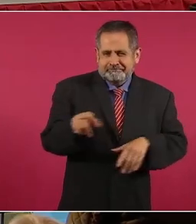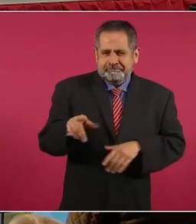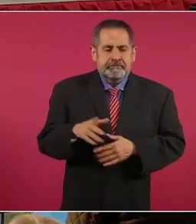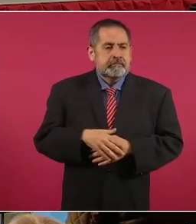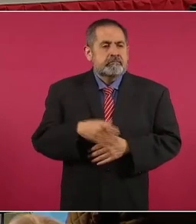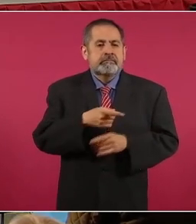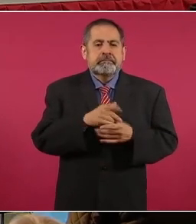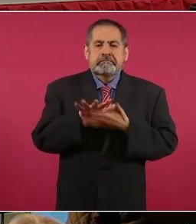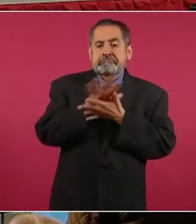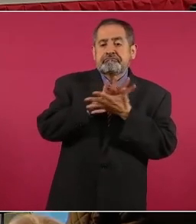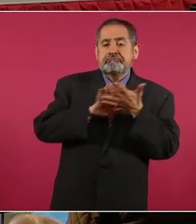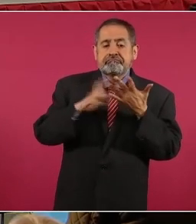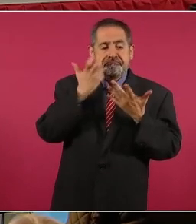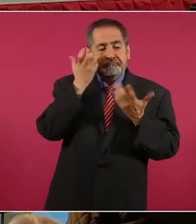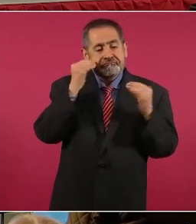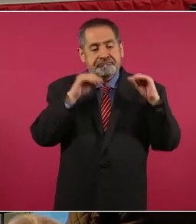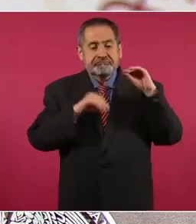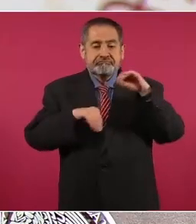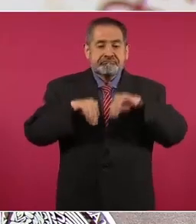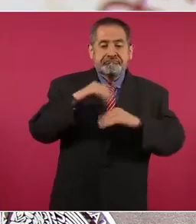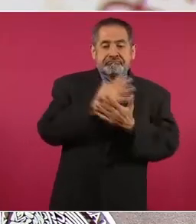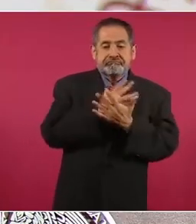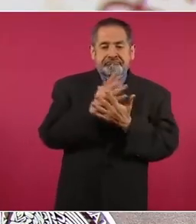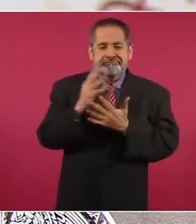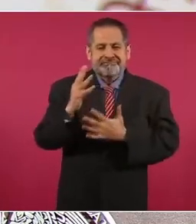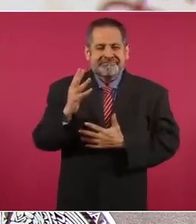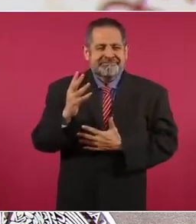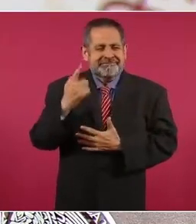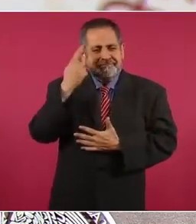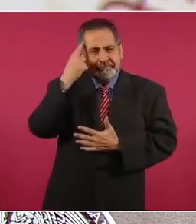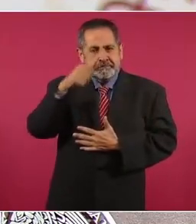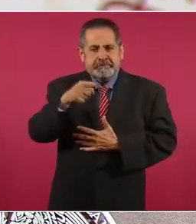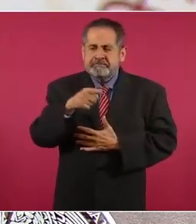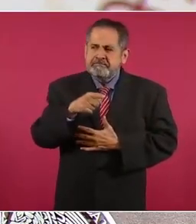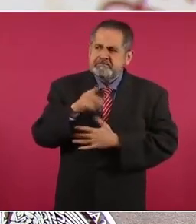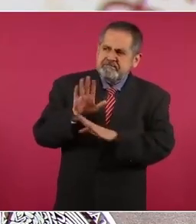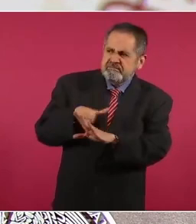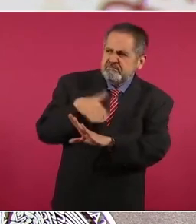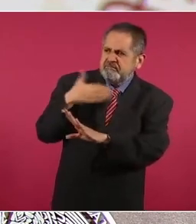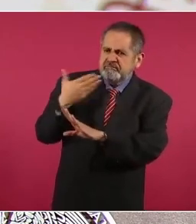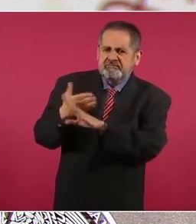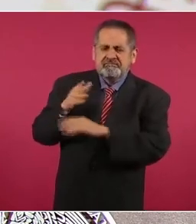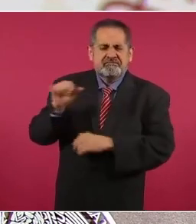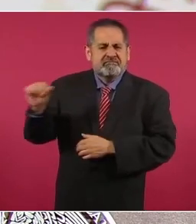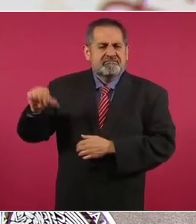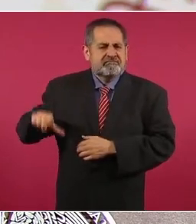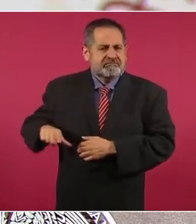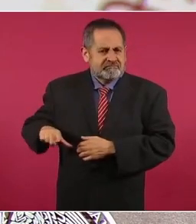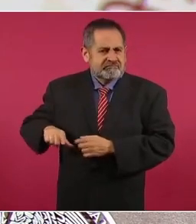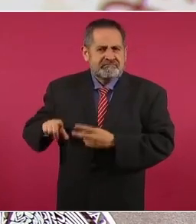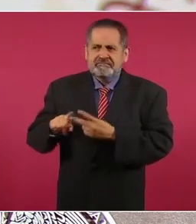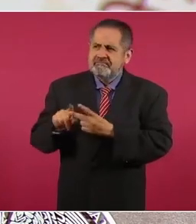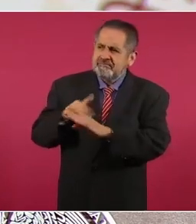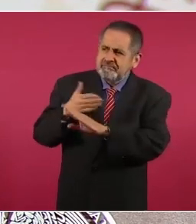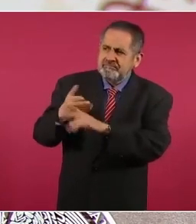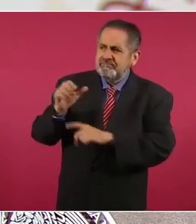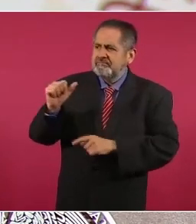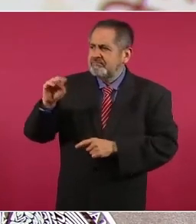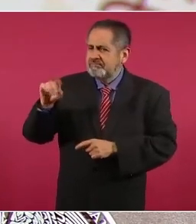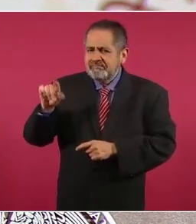manipulada, acomodando las versiones para golpear al gobierno federal, al presidente de la República